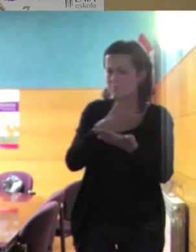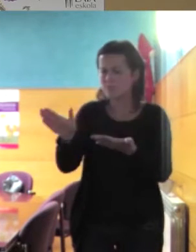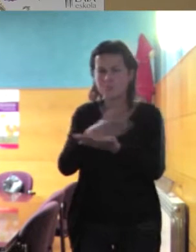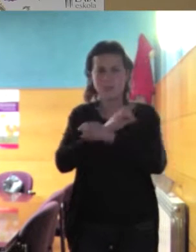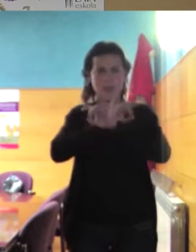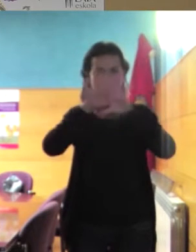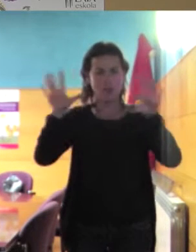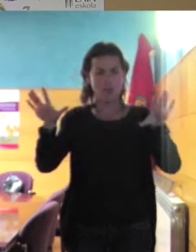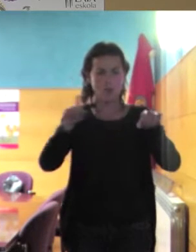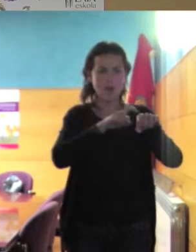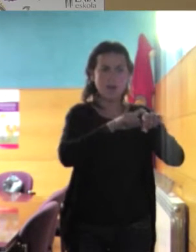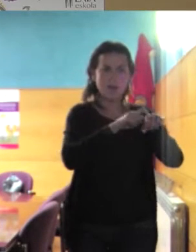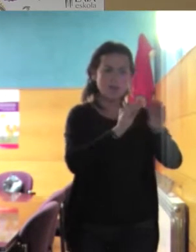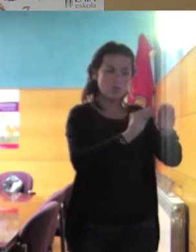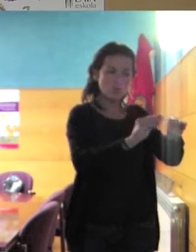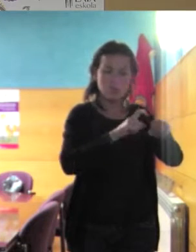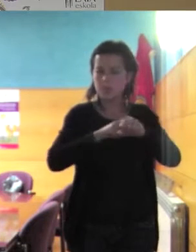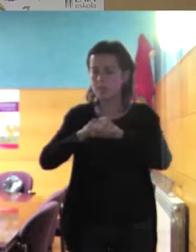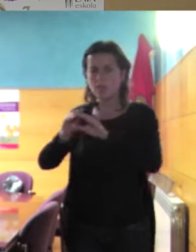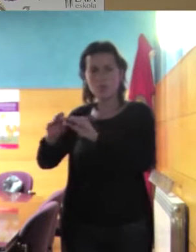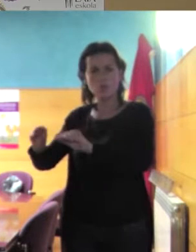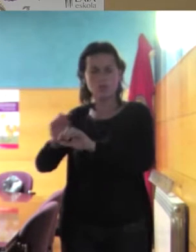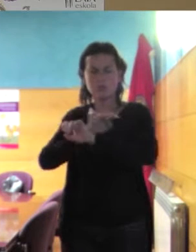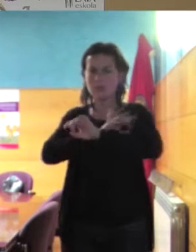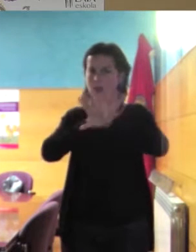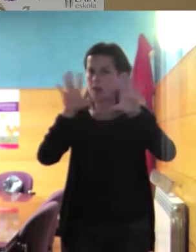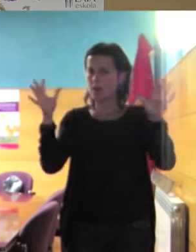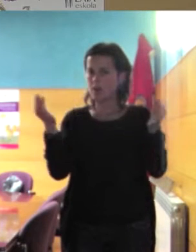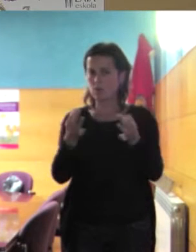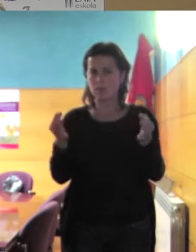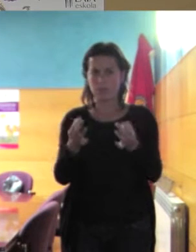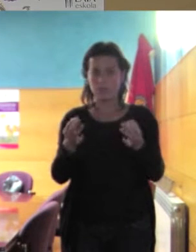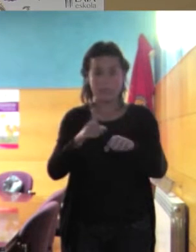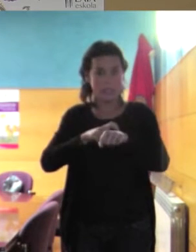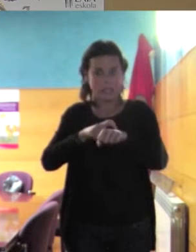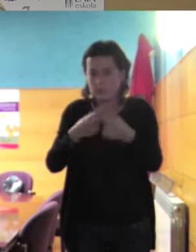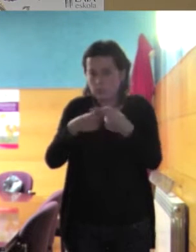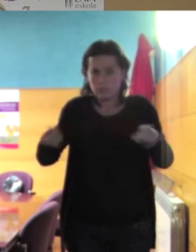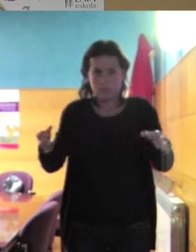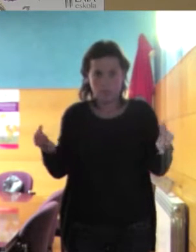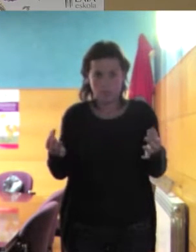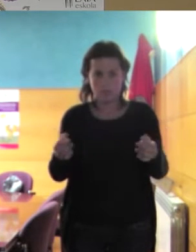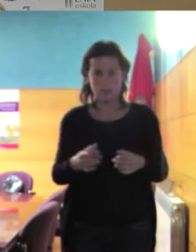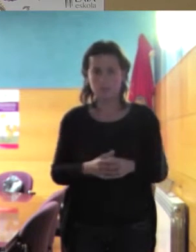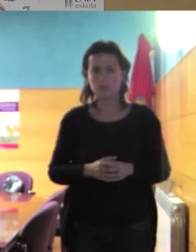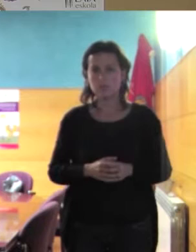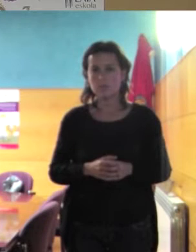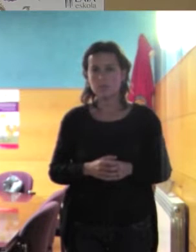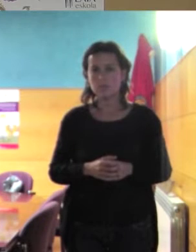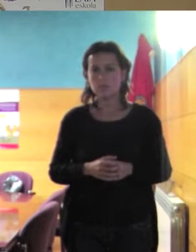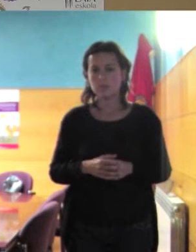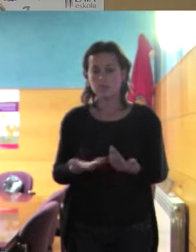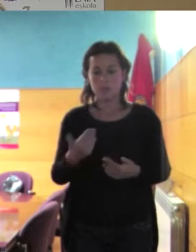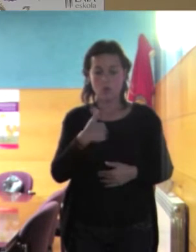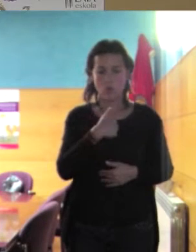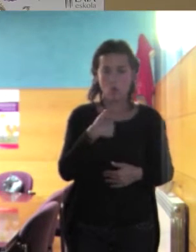cuáles son las características de ellas y de ellos que las características sean distintas y que los roles